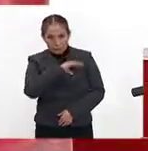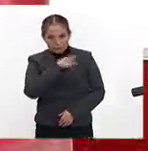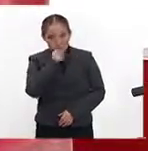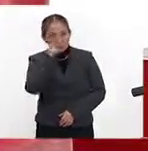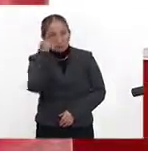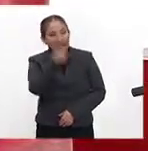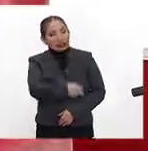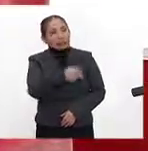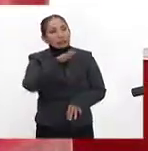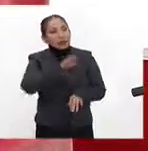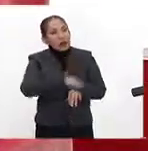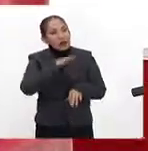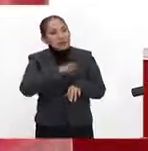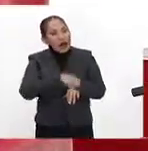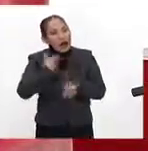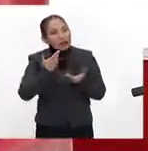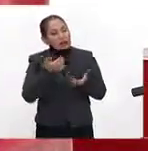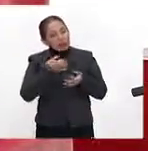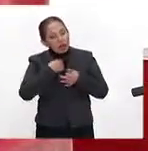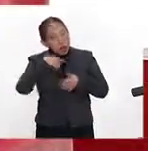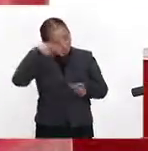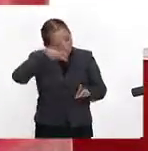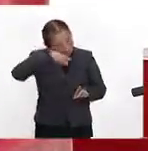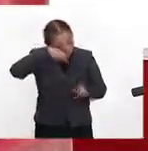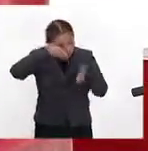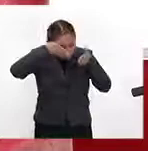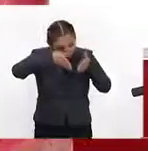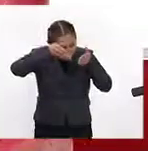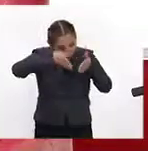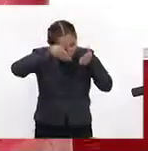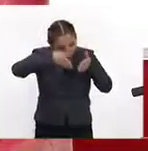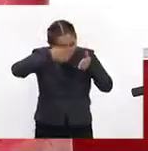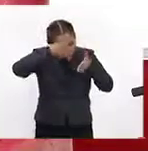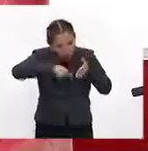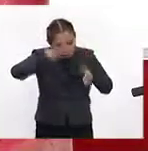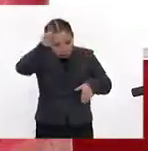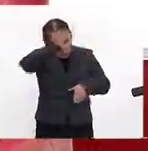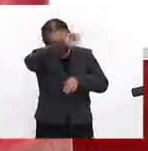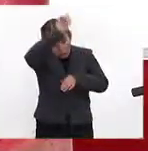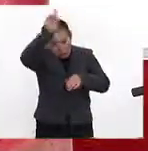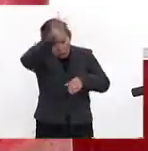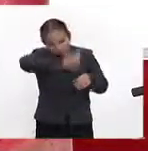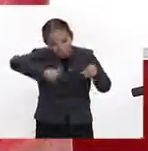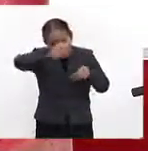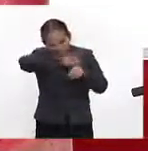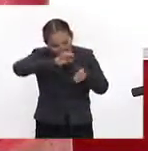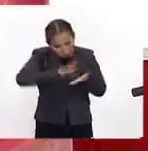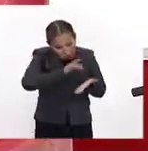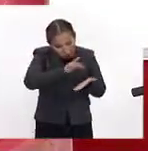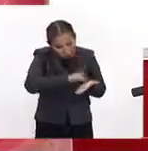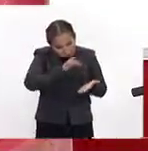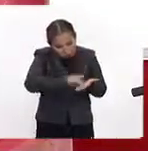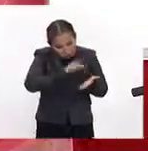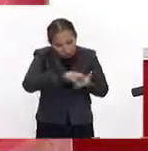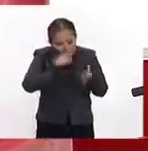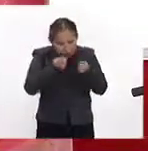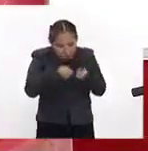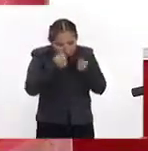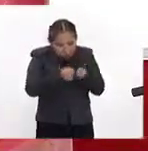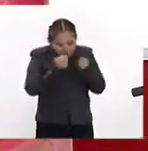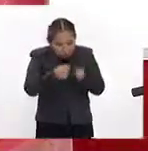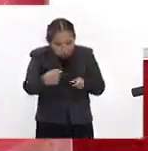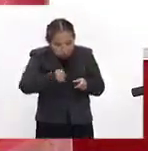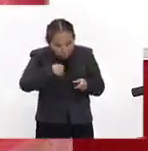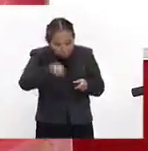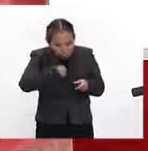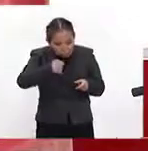decirles que entre más ensimismado está tu hijo, entre más está todo el día en la tablet, dale y dale al celular, dale y dale a puro